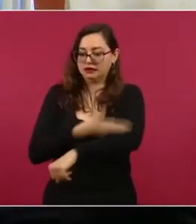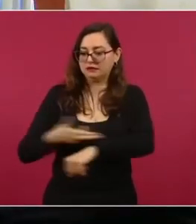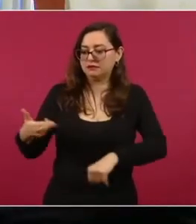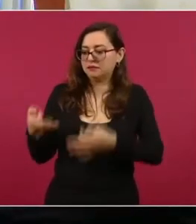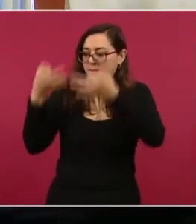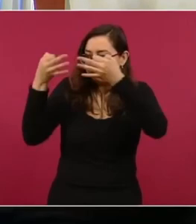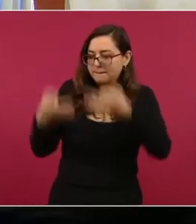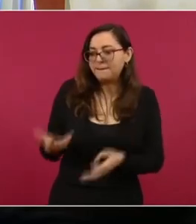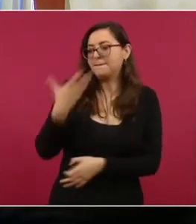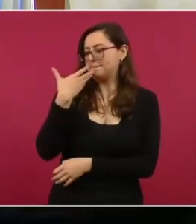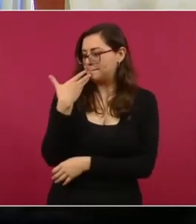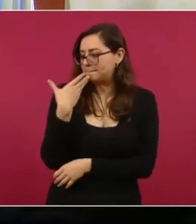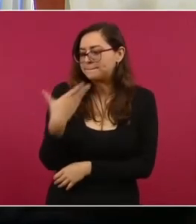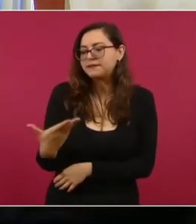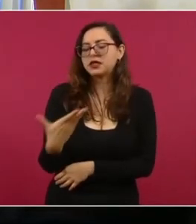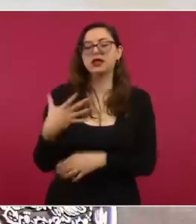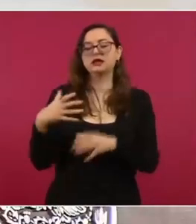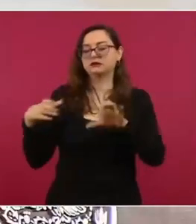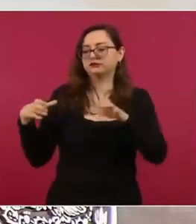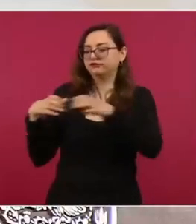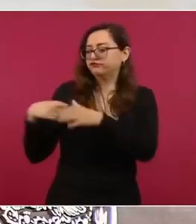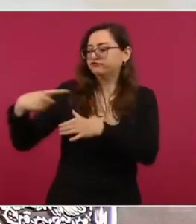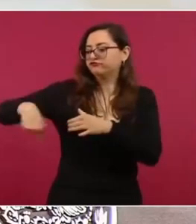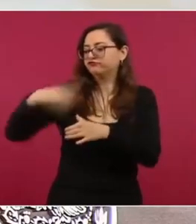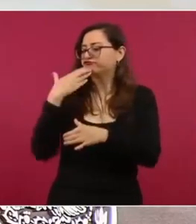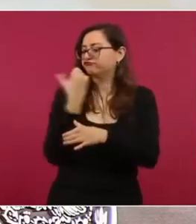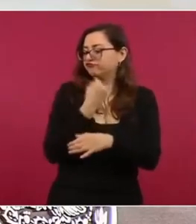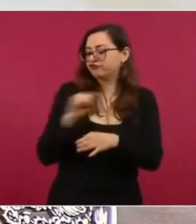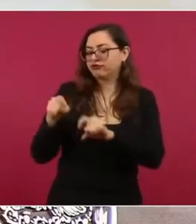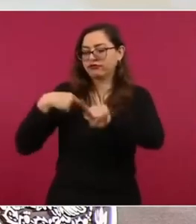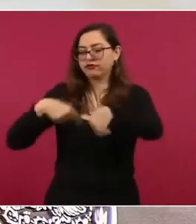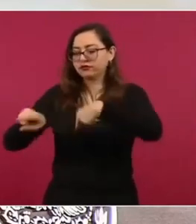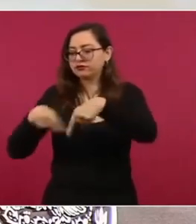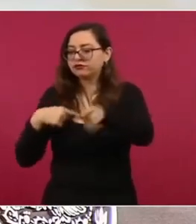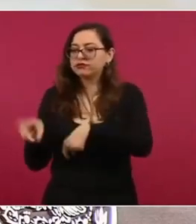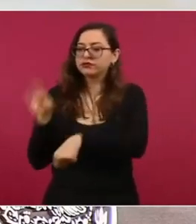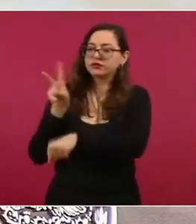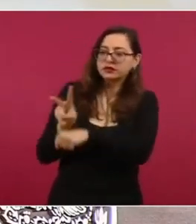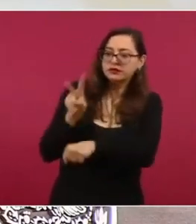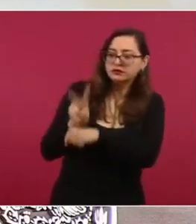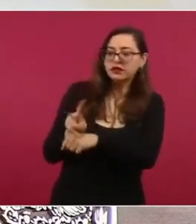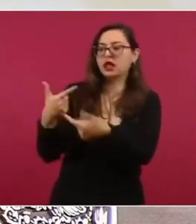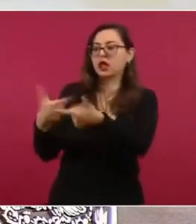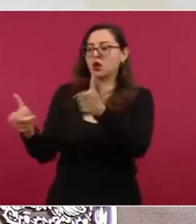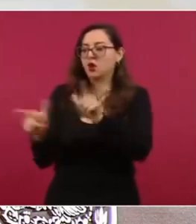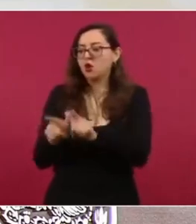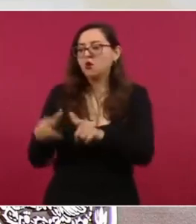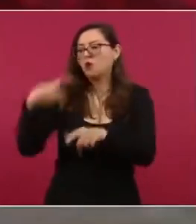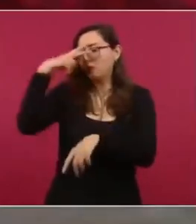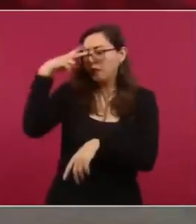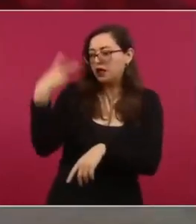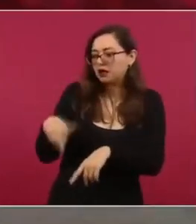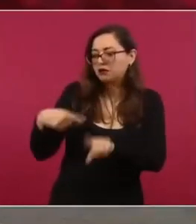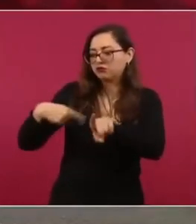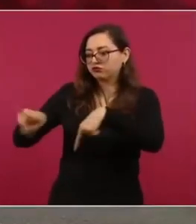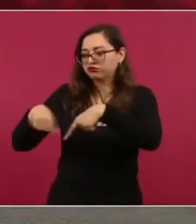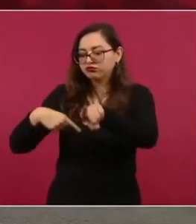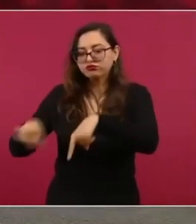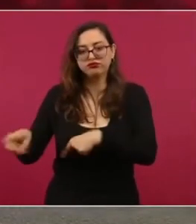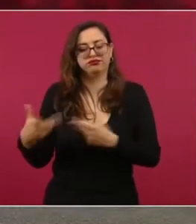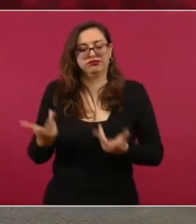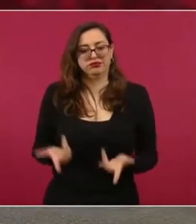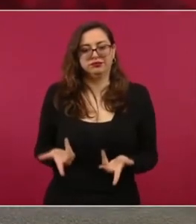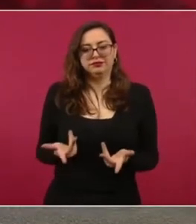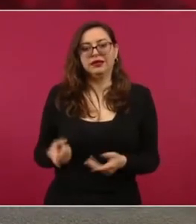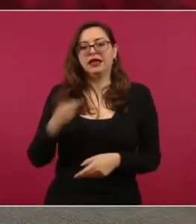en fútbol, que vigile el buen funcionamiento de la selección y de los jugadores y el cuerpo técnico, la selección de ellos. La selección